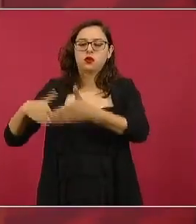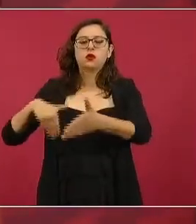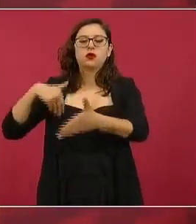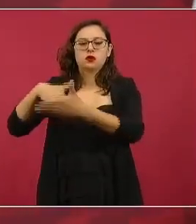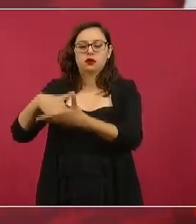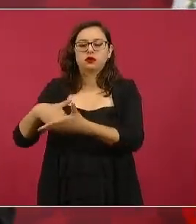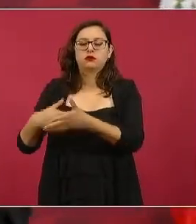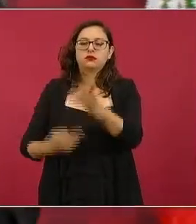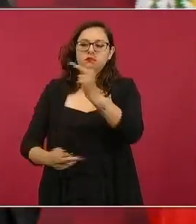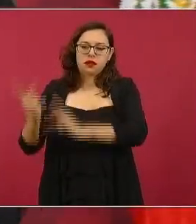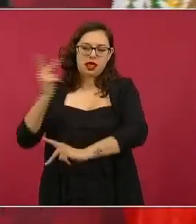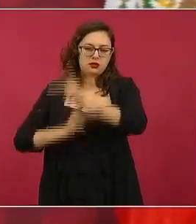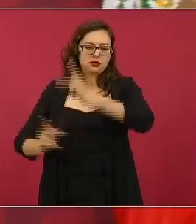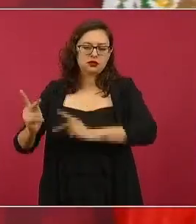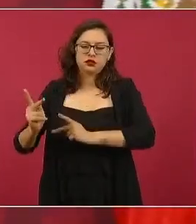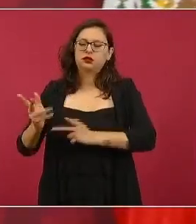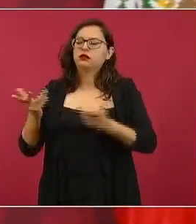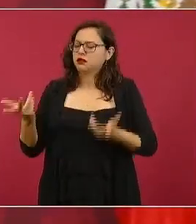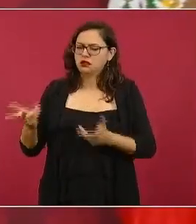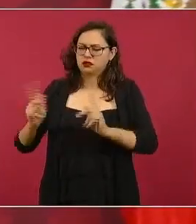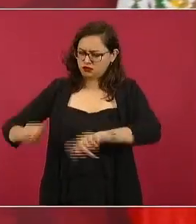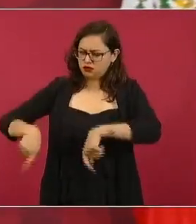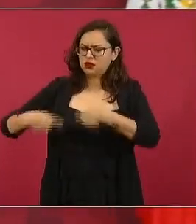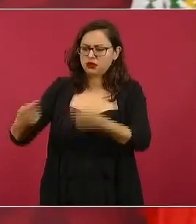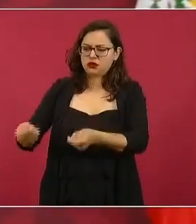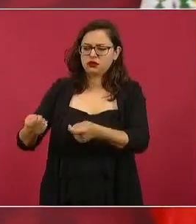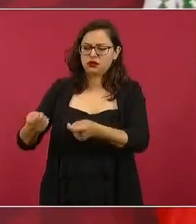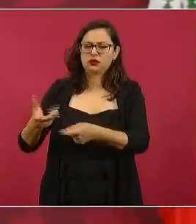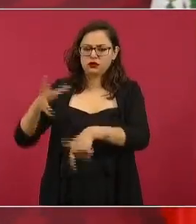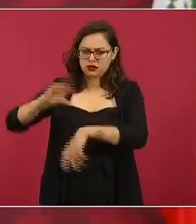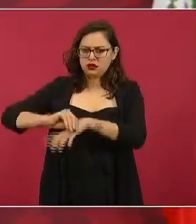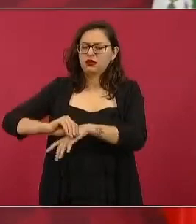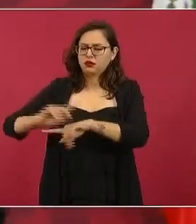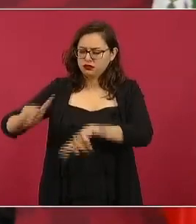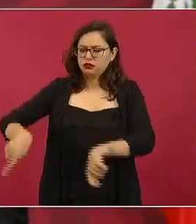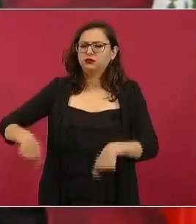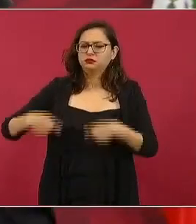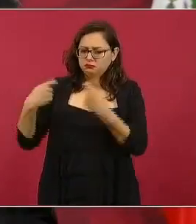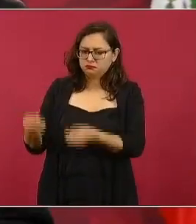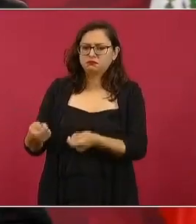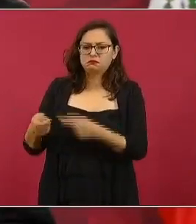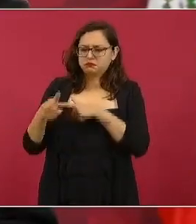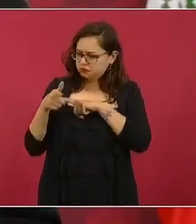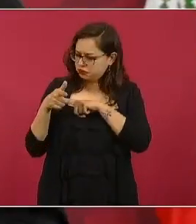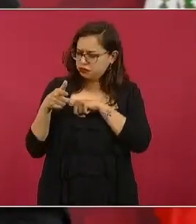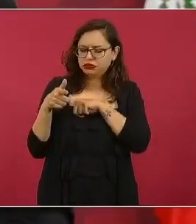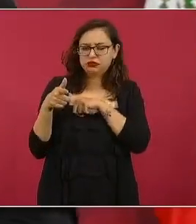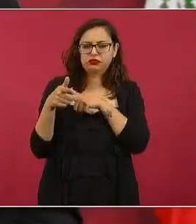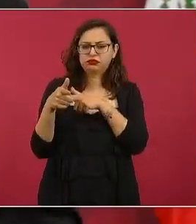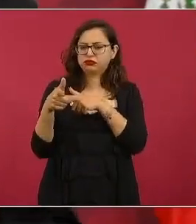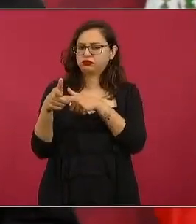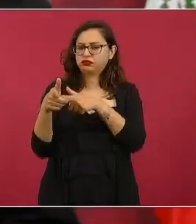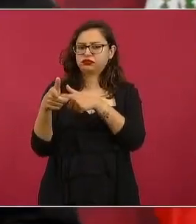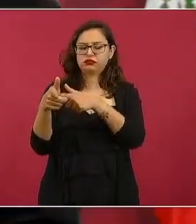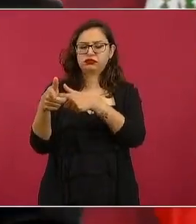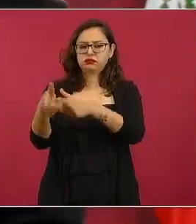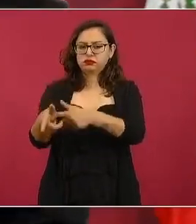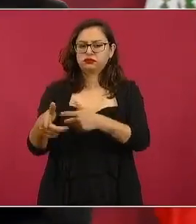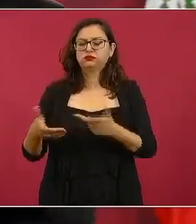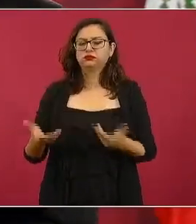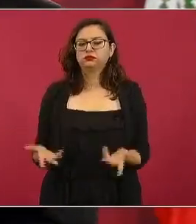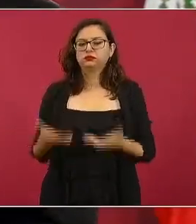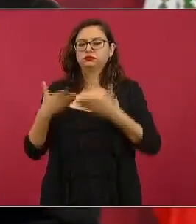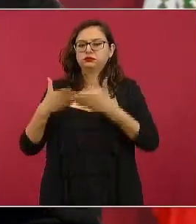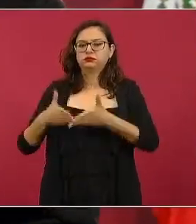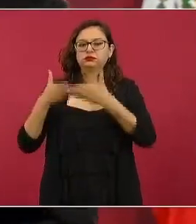entregarle ese puerto una concesión para estos